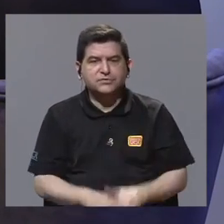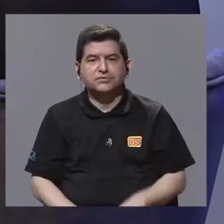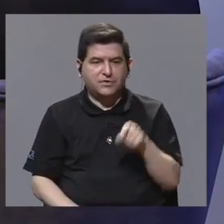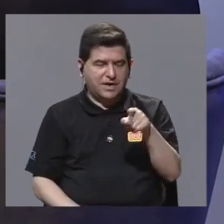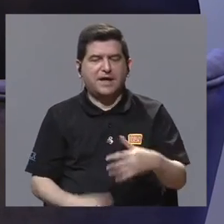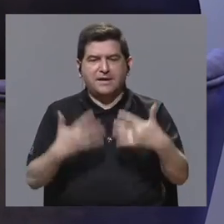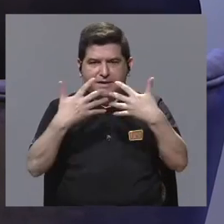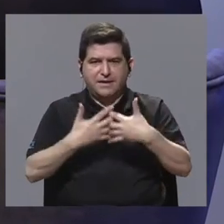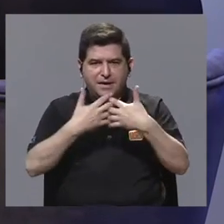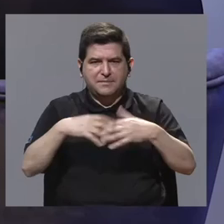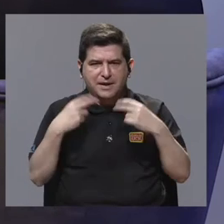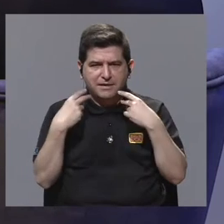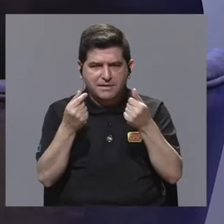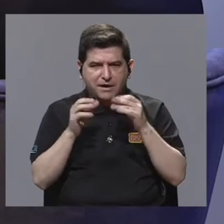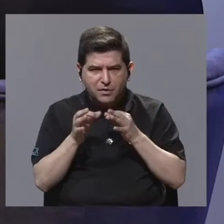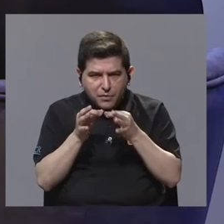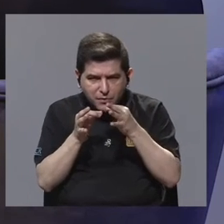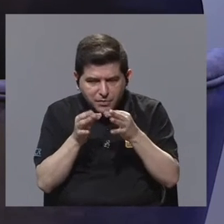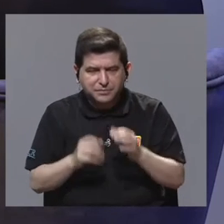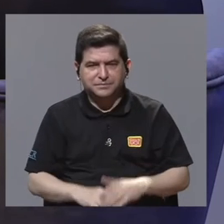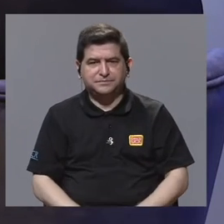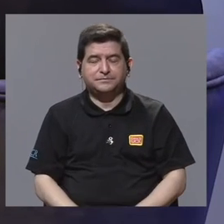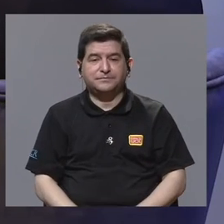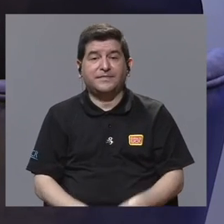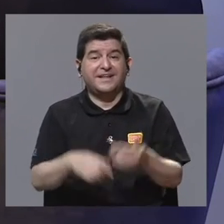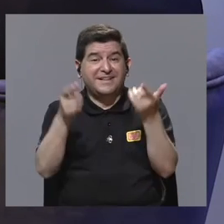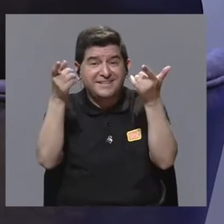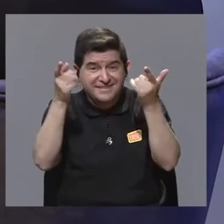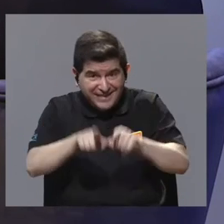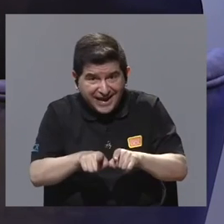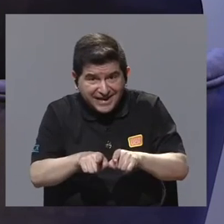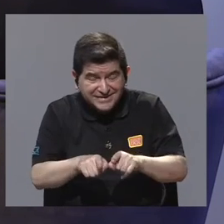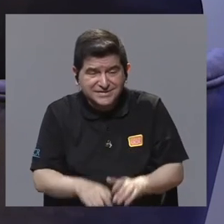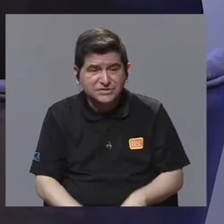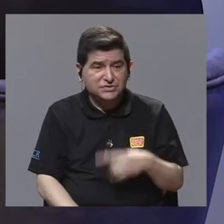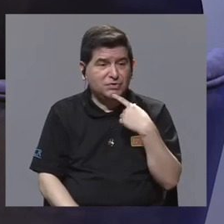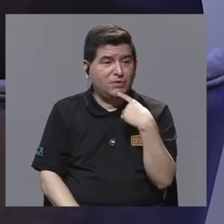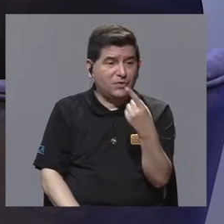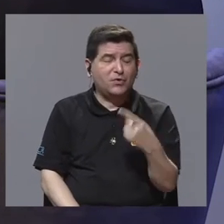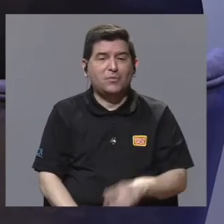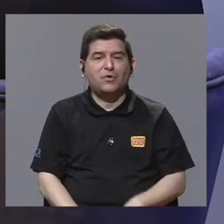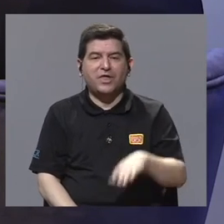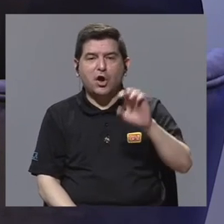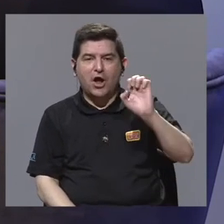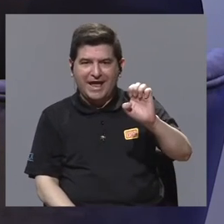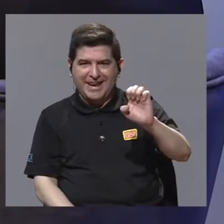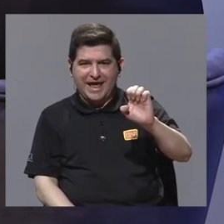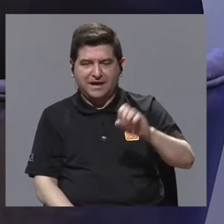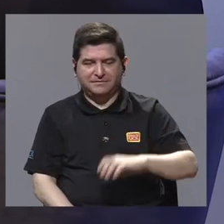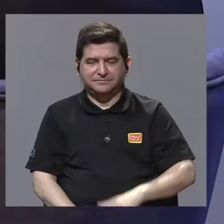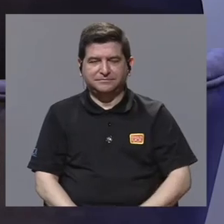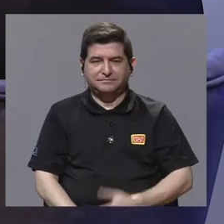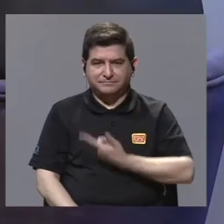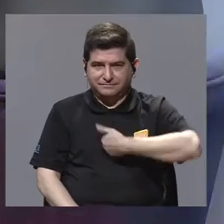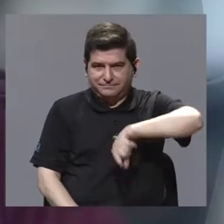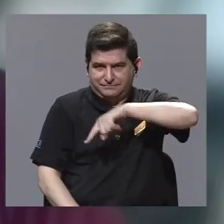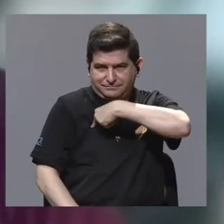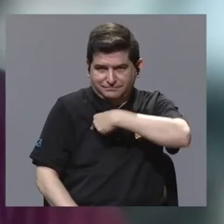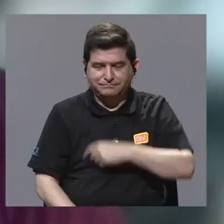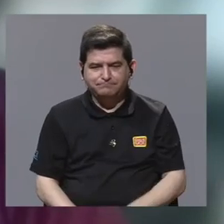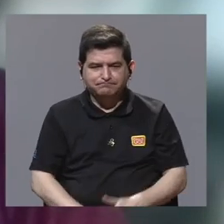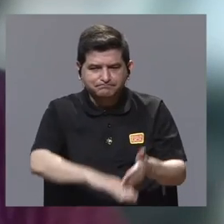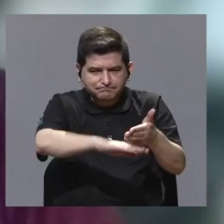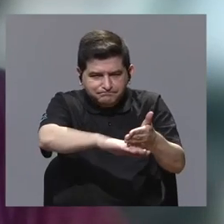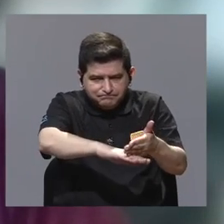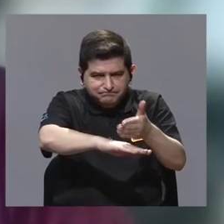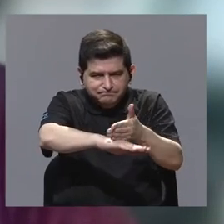el ciclotrón? Bueno, de hecho, como bien lo mencionaba Elian, nosotros estamos